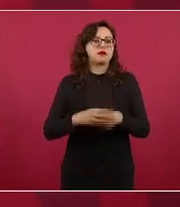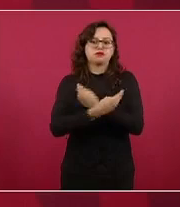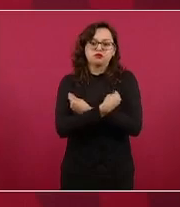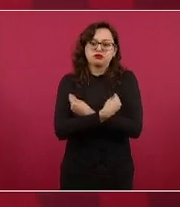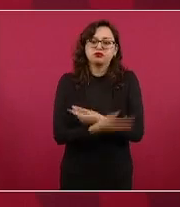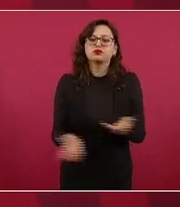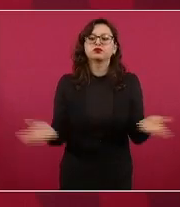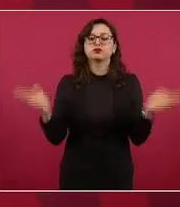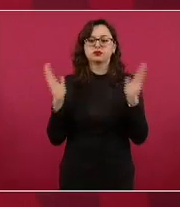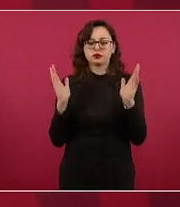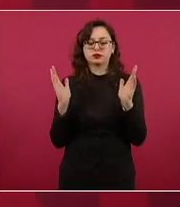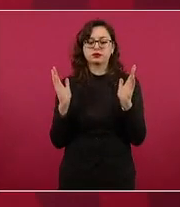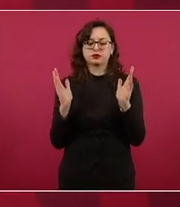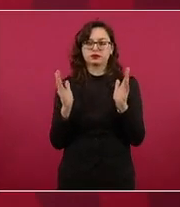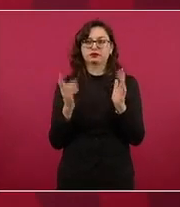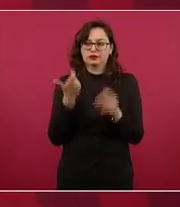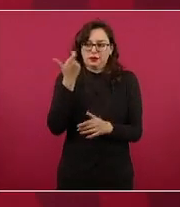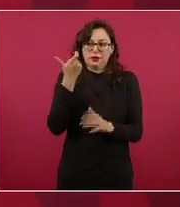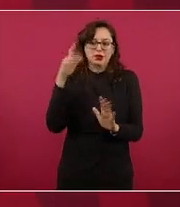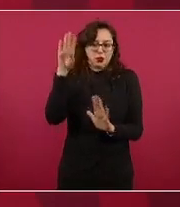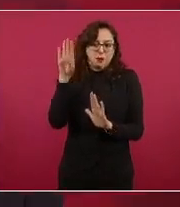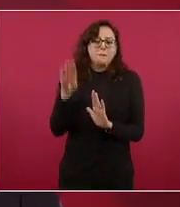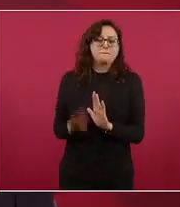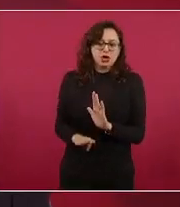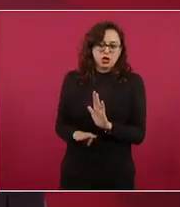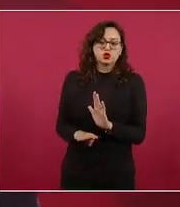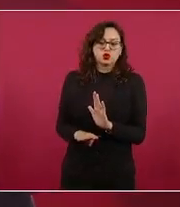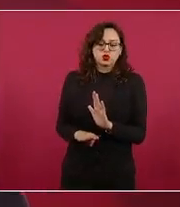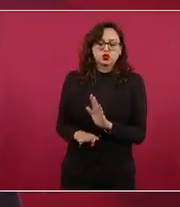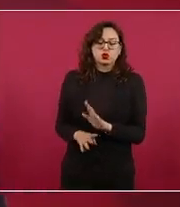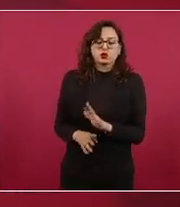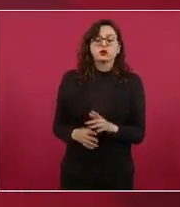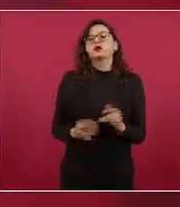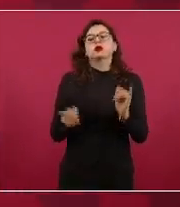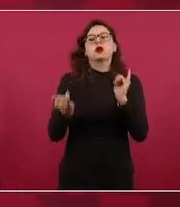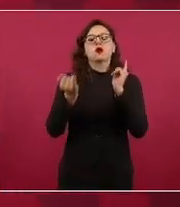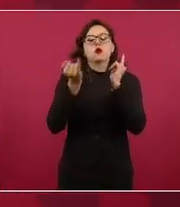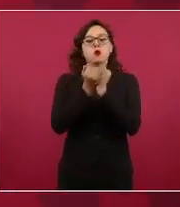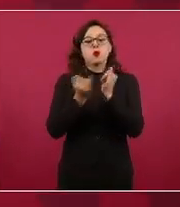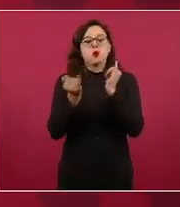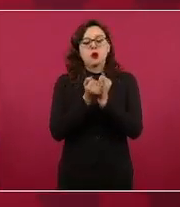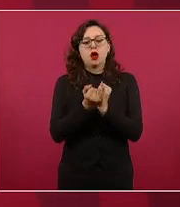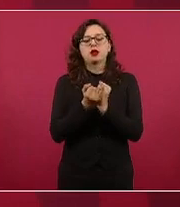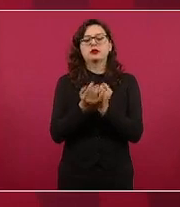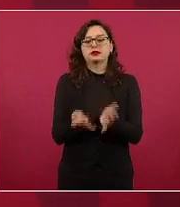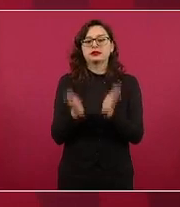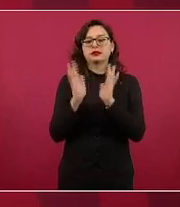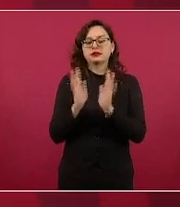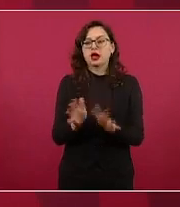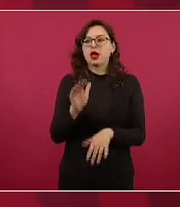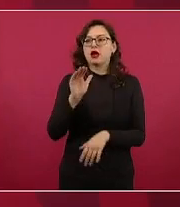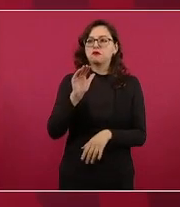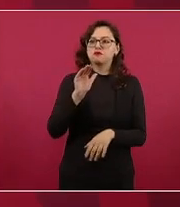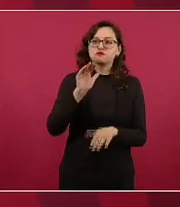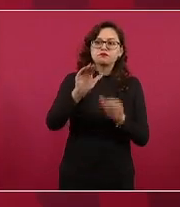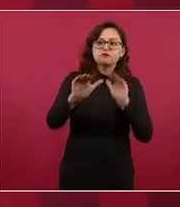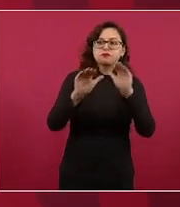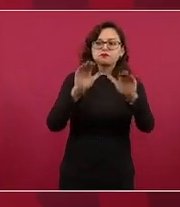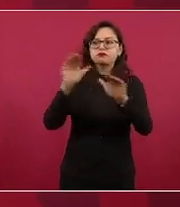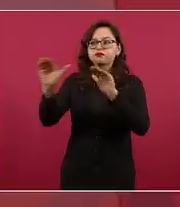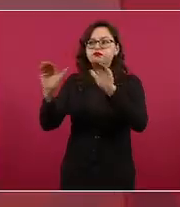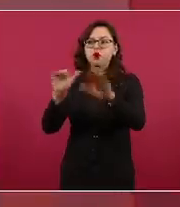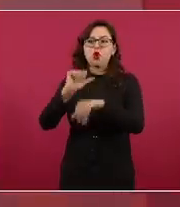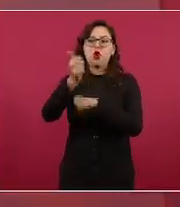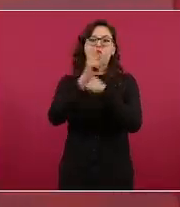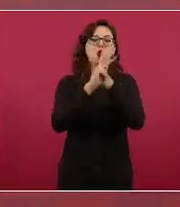y estamos buscando un acuerdo también con algunos países